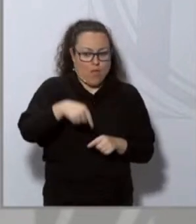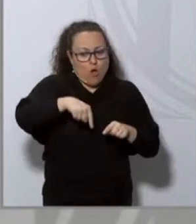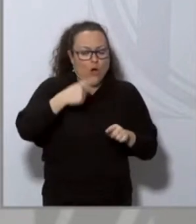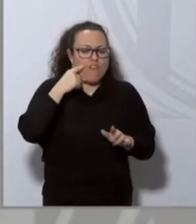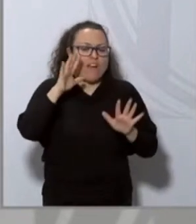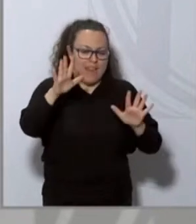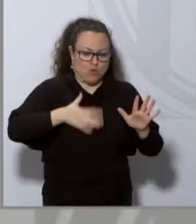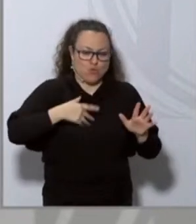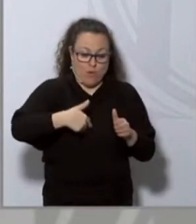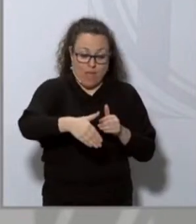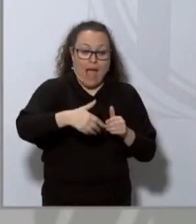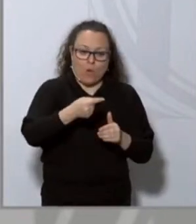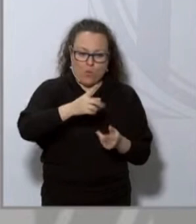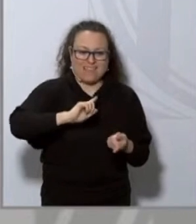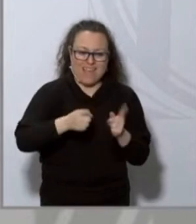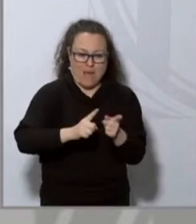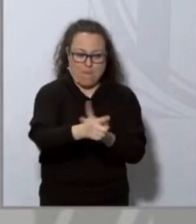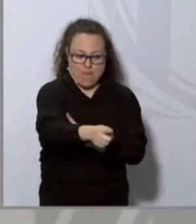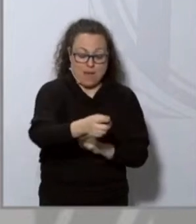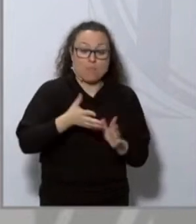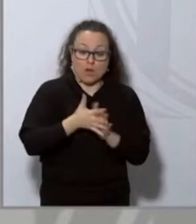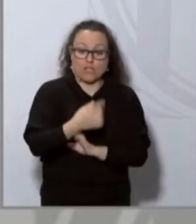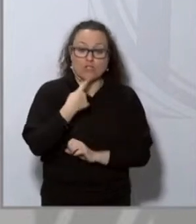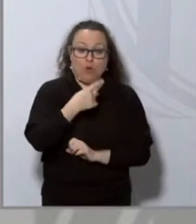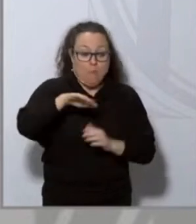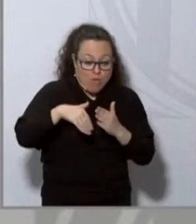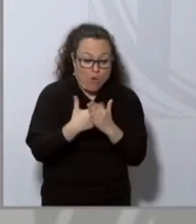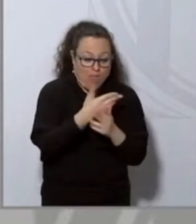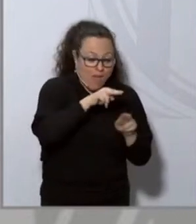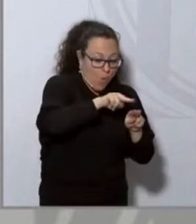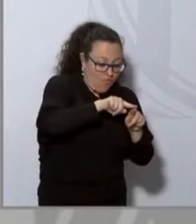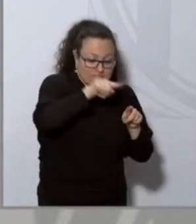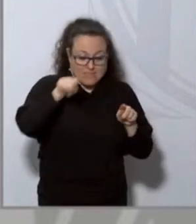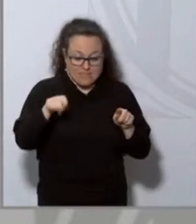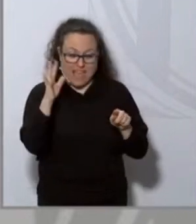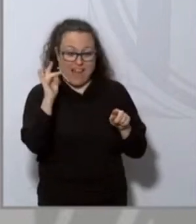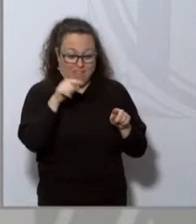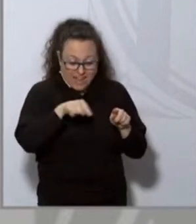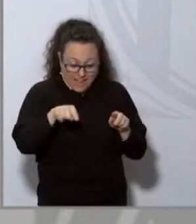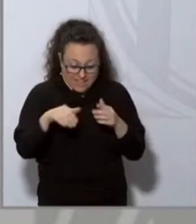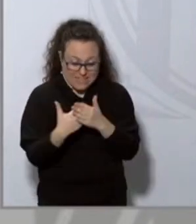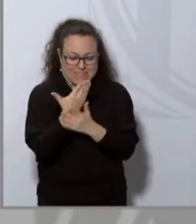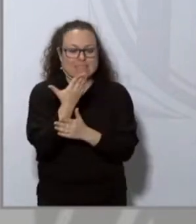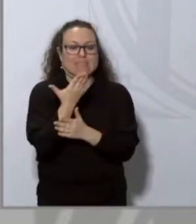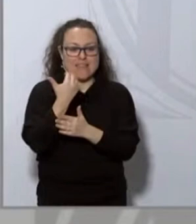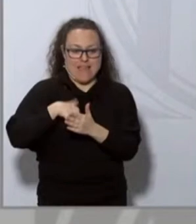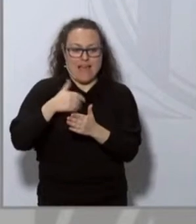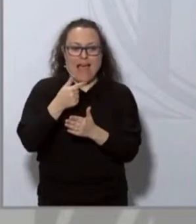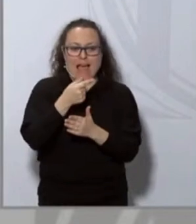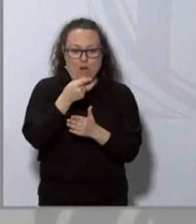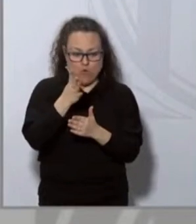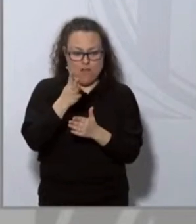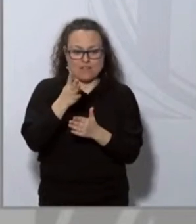están y por eso está previsto que a partir de la madrugada del jueves al viernes se vuelvan a ser